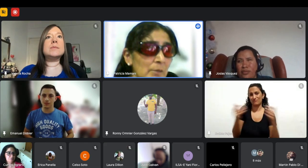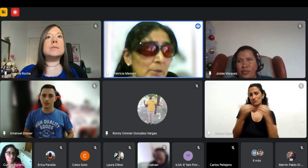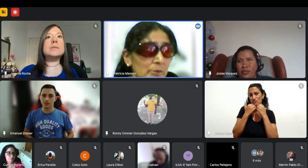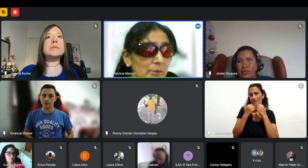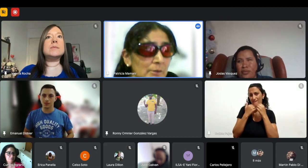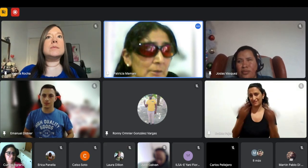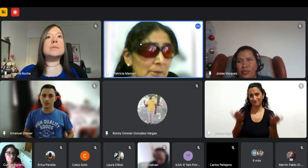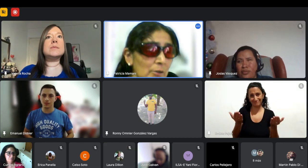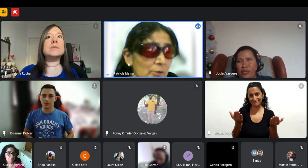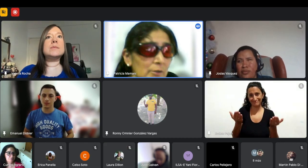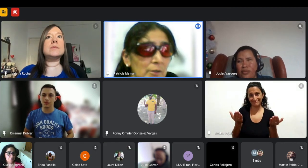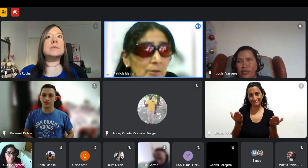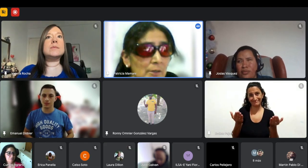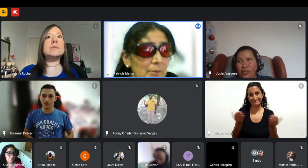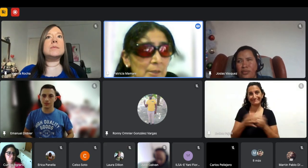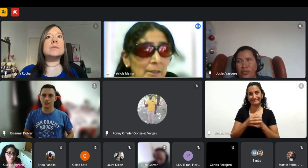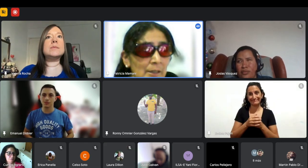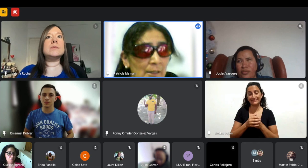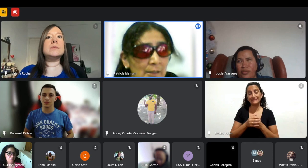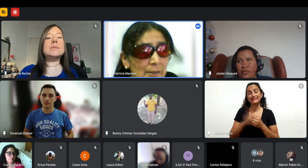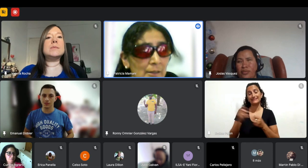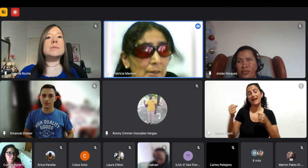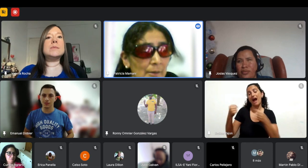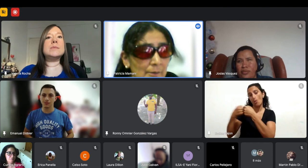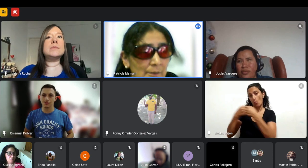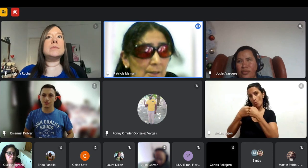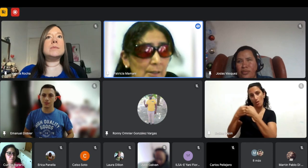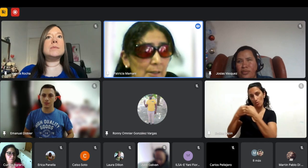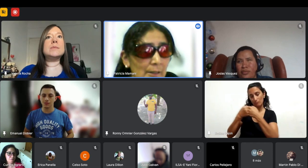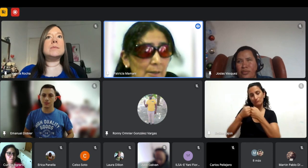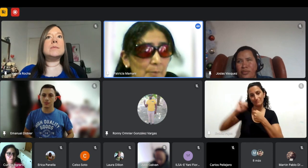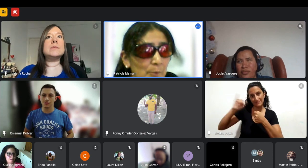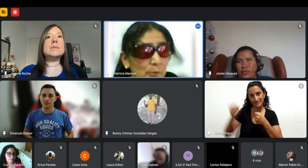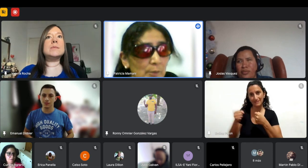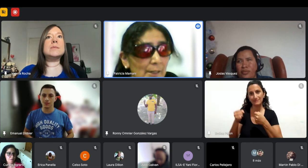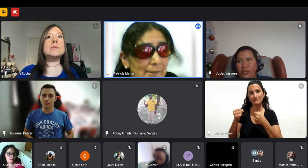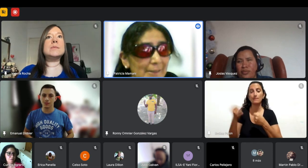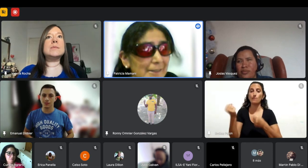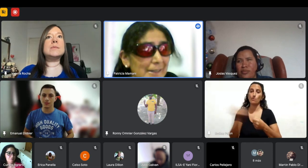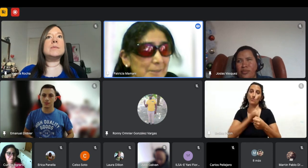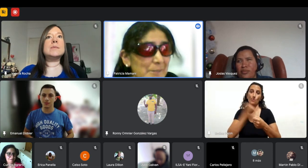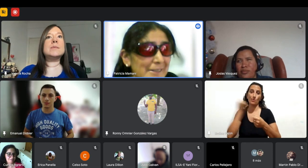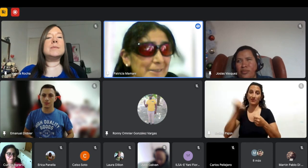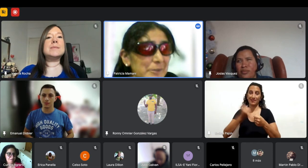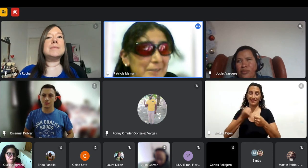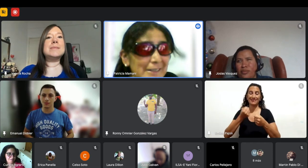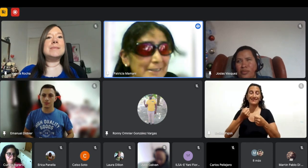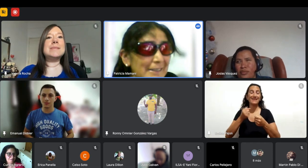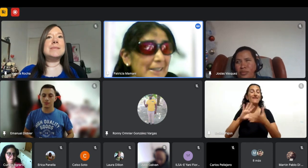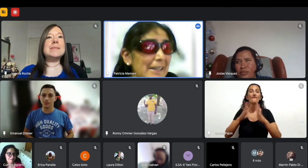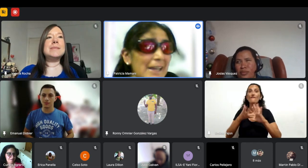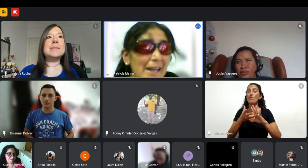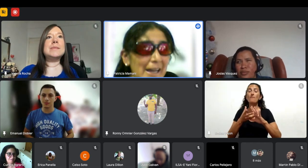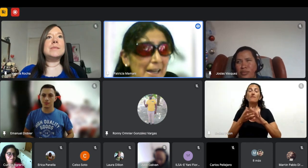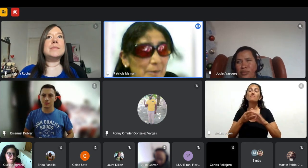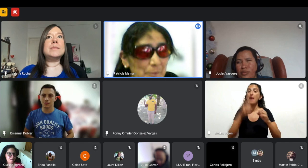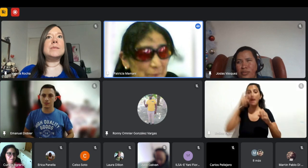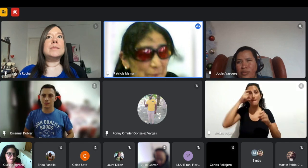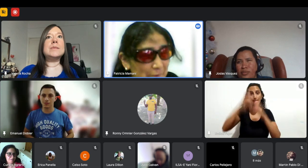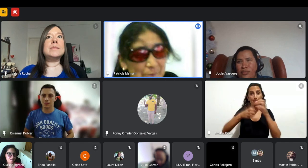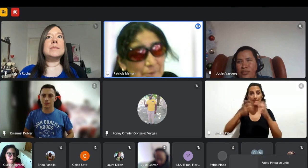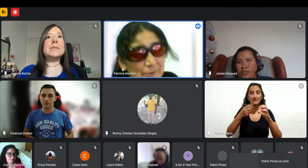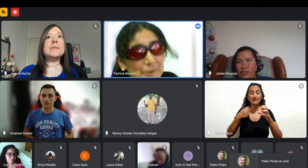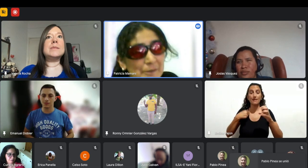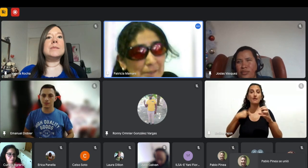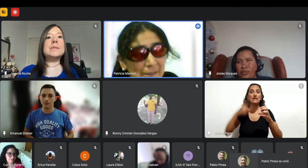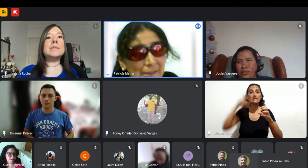y bueno coincido también en que hay que postularse animarse a postularse al